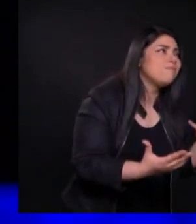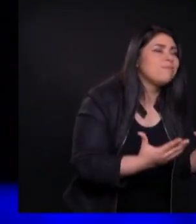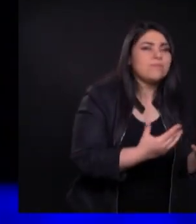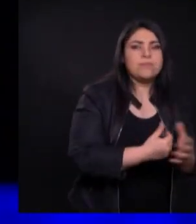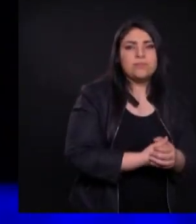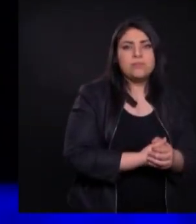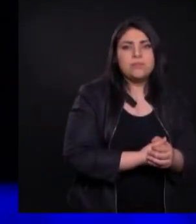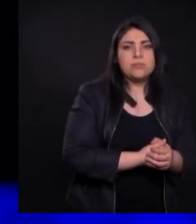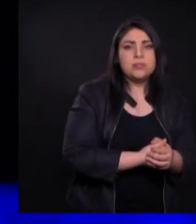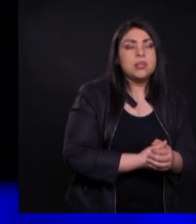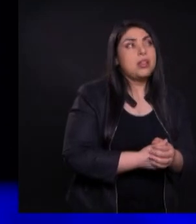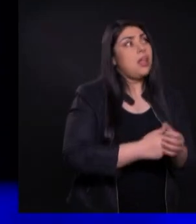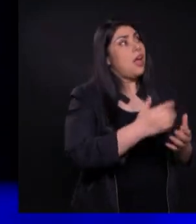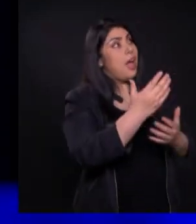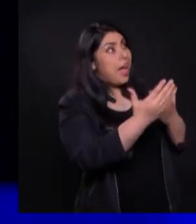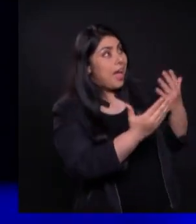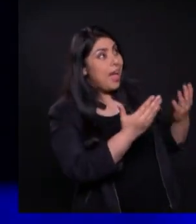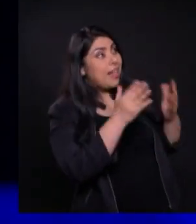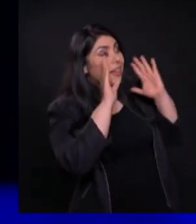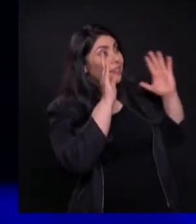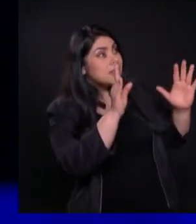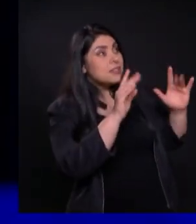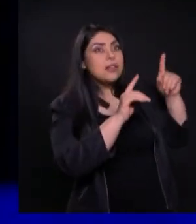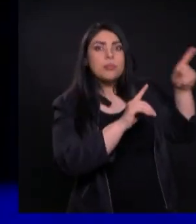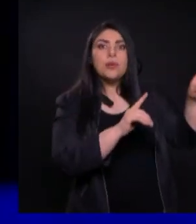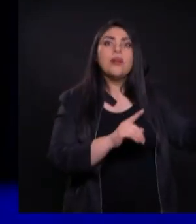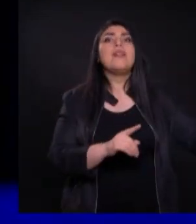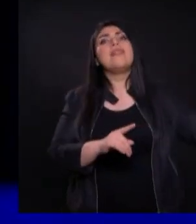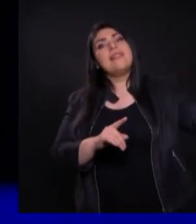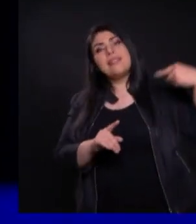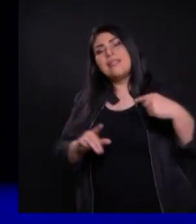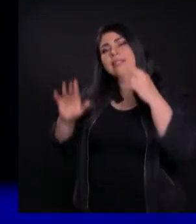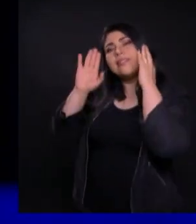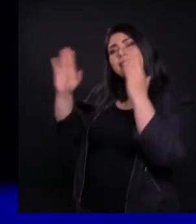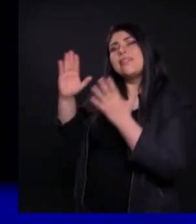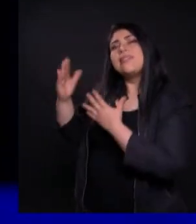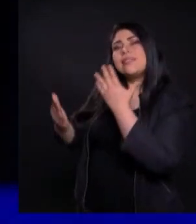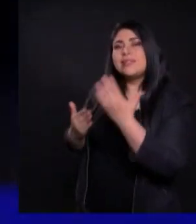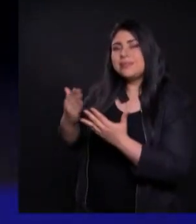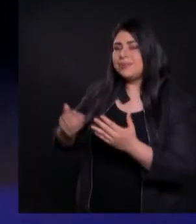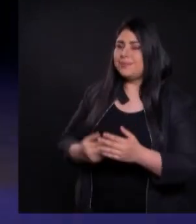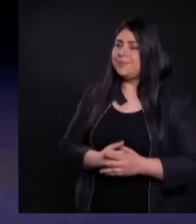dispuesto A ofrecerle tu vida A esa persona Uy esto está grueso